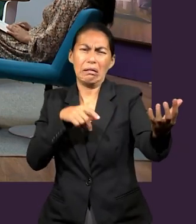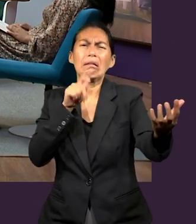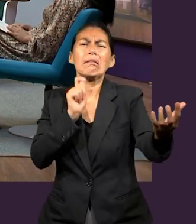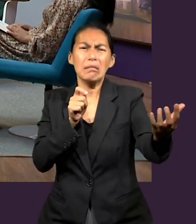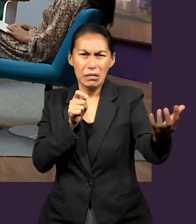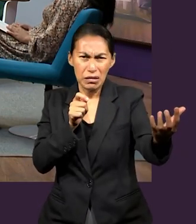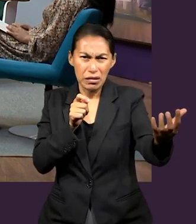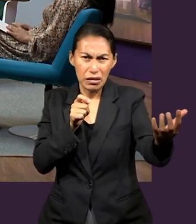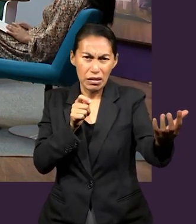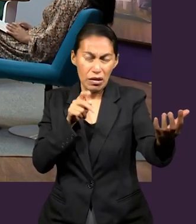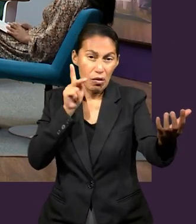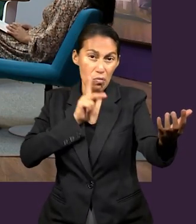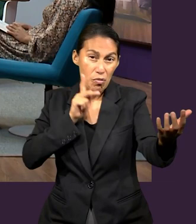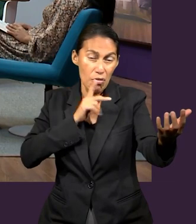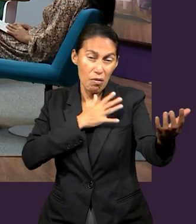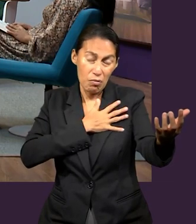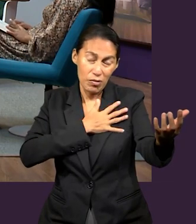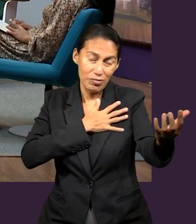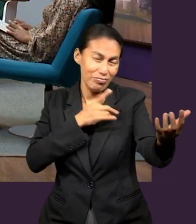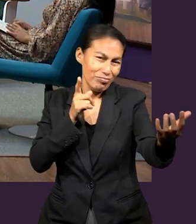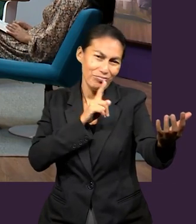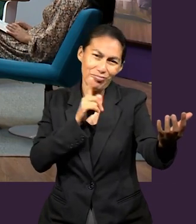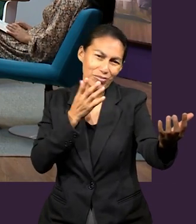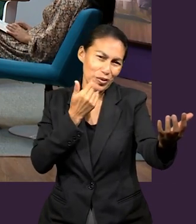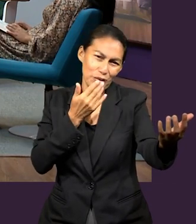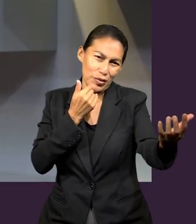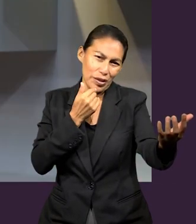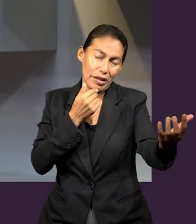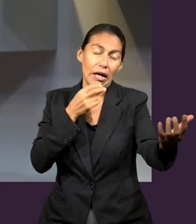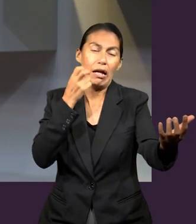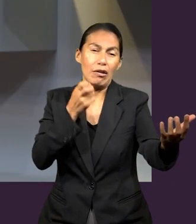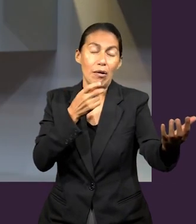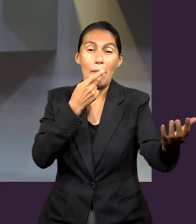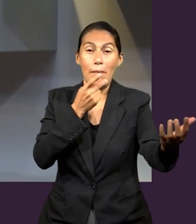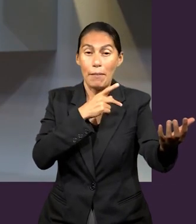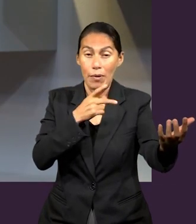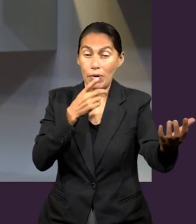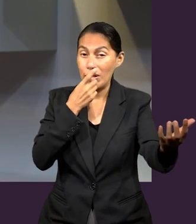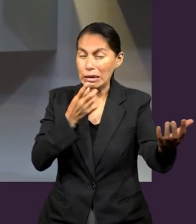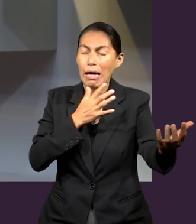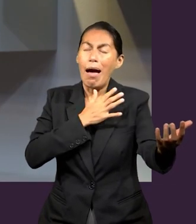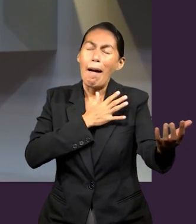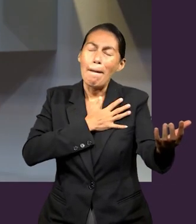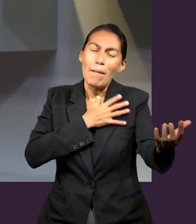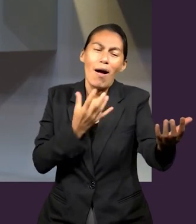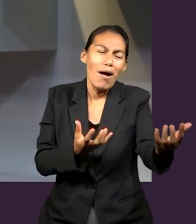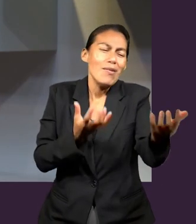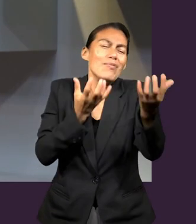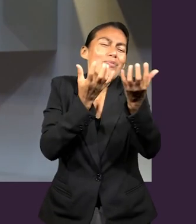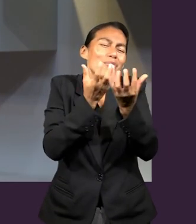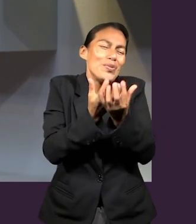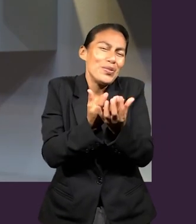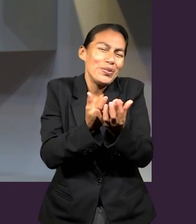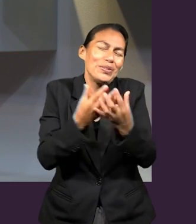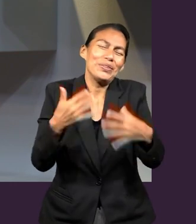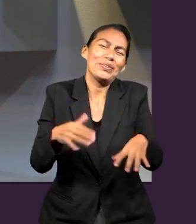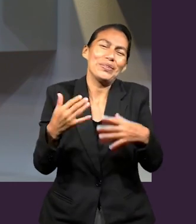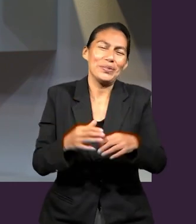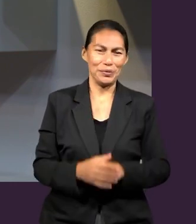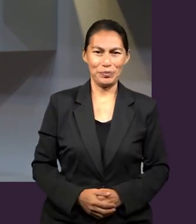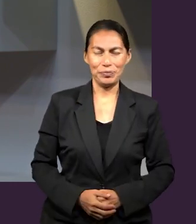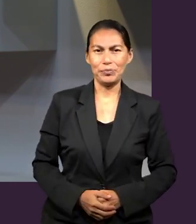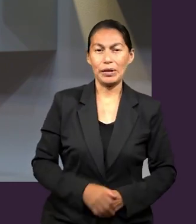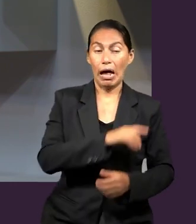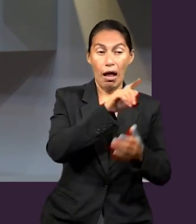no revelan la prueba del amor de Dios. Pablo cuida mucho eso. Y aquí hay algo muy